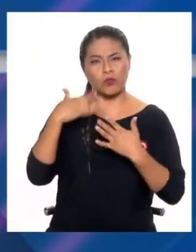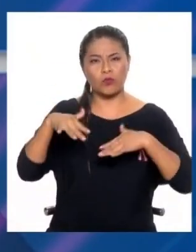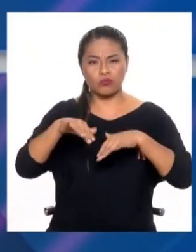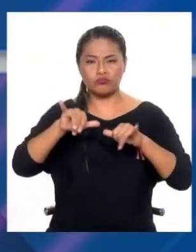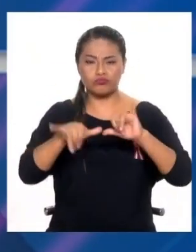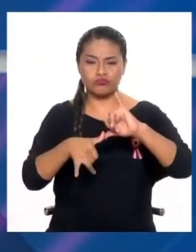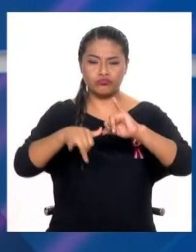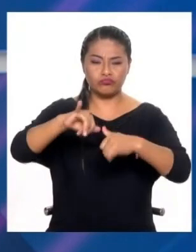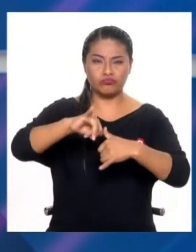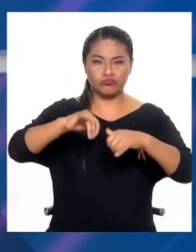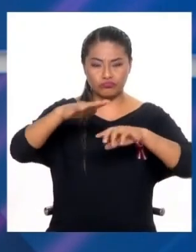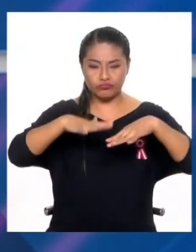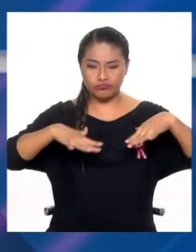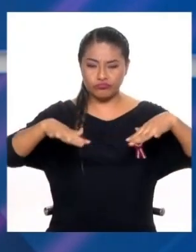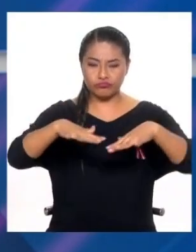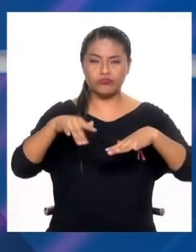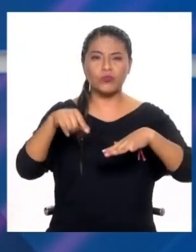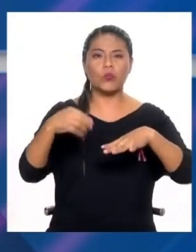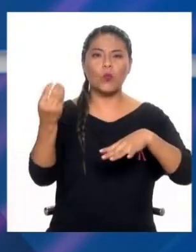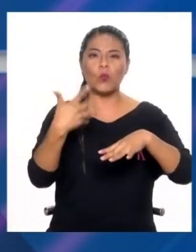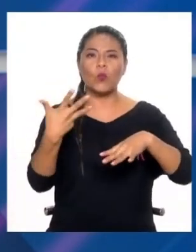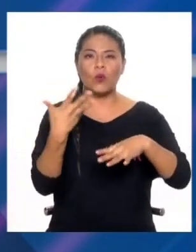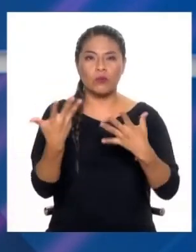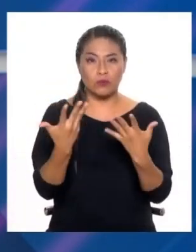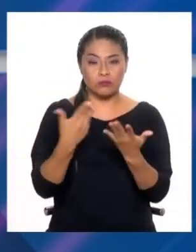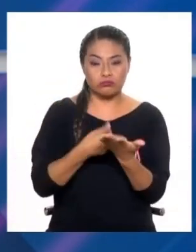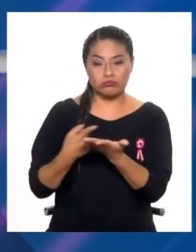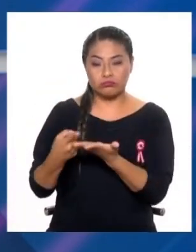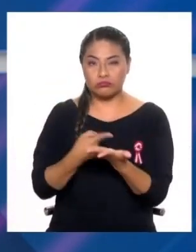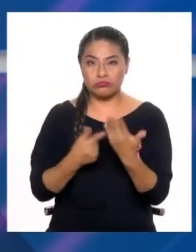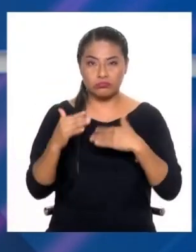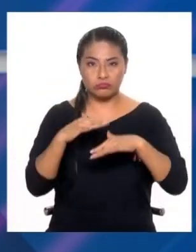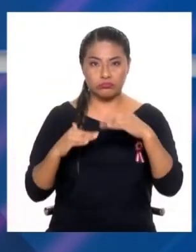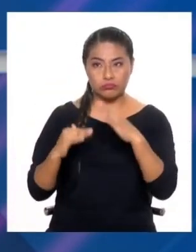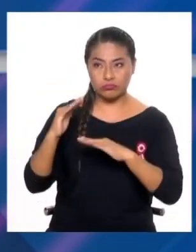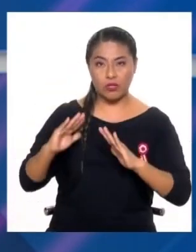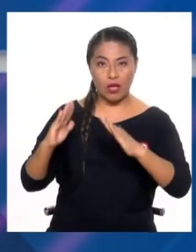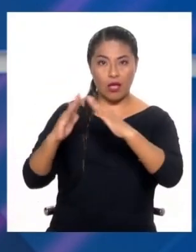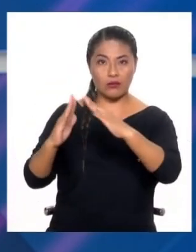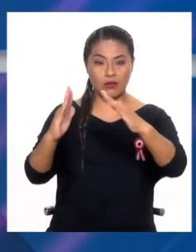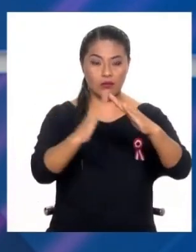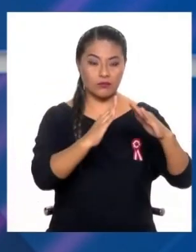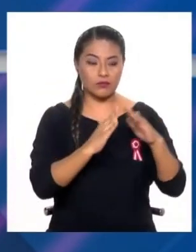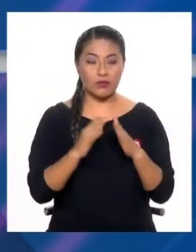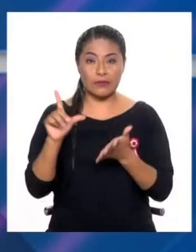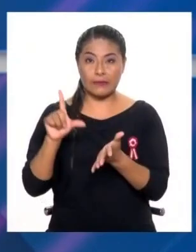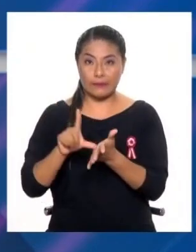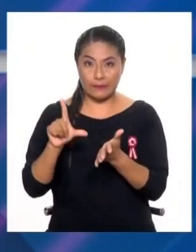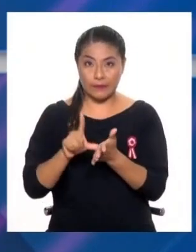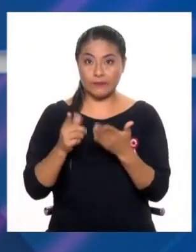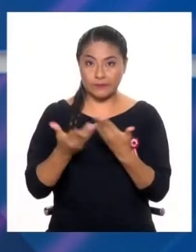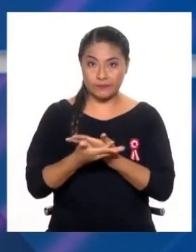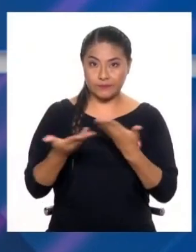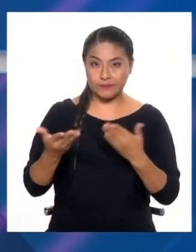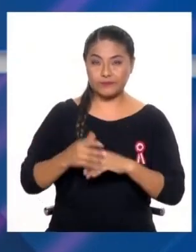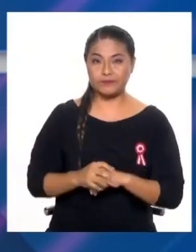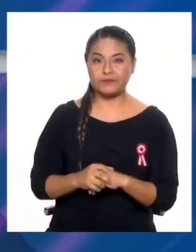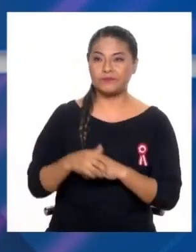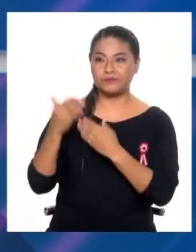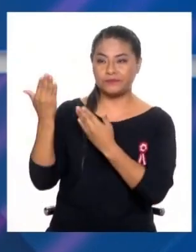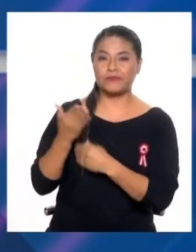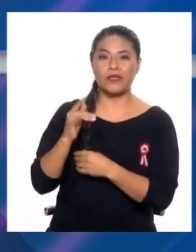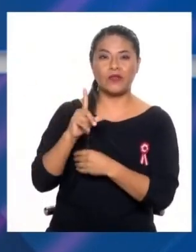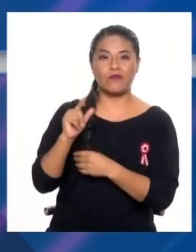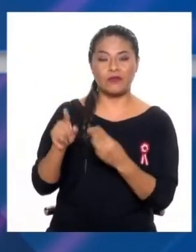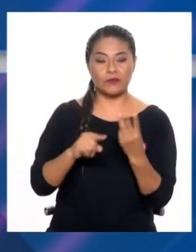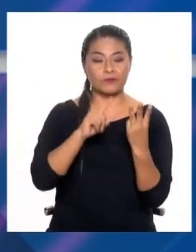saber también qué relación hay entre cómo estamos planificando el crecimiento urbanístico de Lima y obviamente también los desastres. Estaremos con Aldo Pacho y